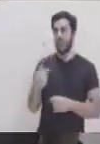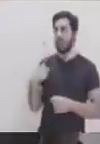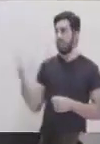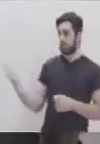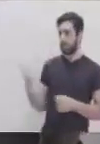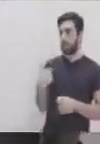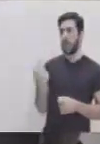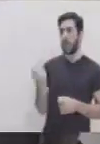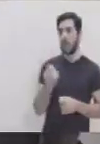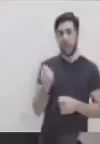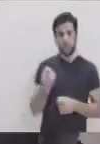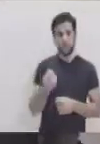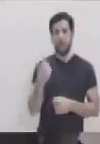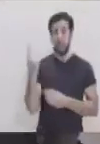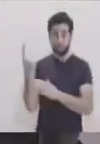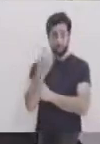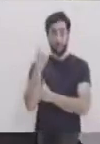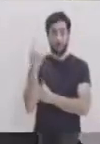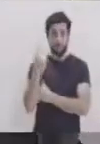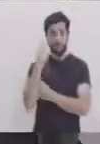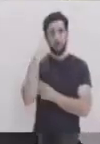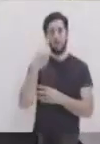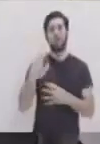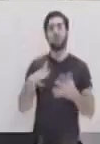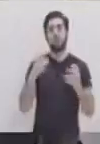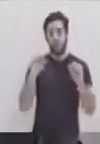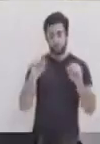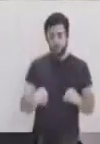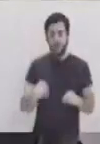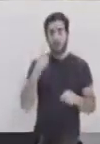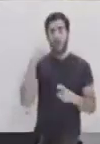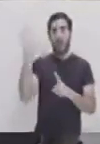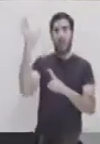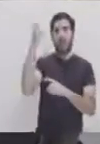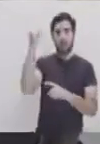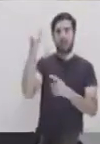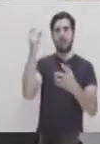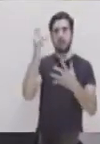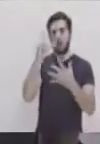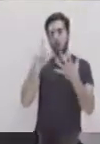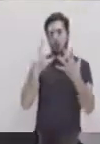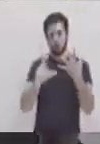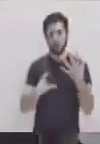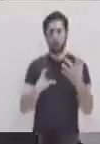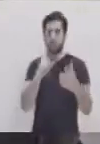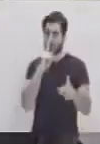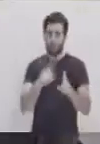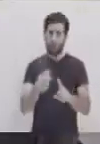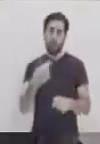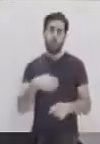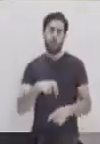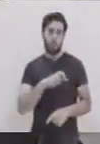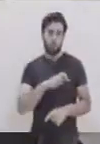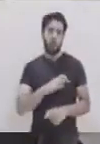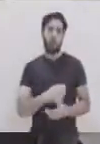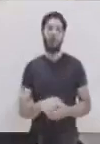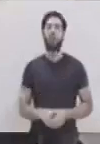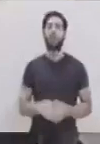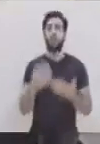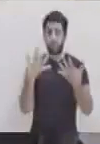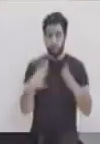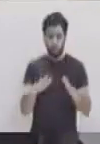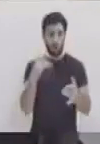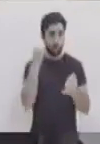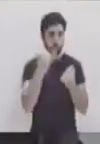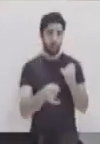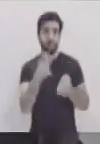aspectos y mantener esa amistad que es muy importante para poder lograr muchas cosas en la vida y también, pues, en lo